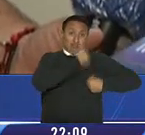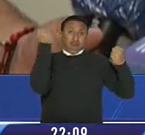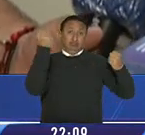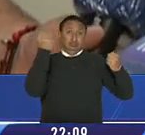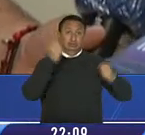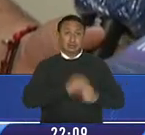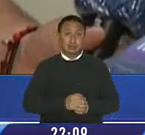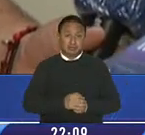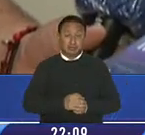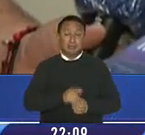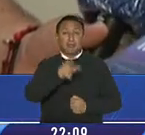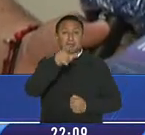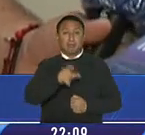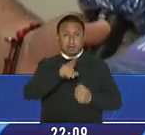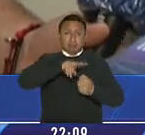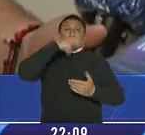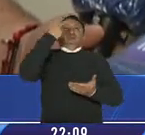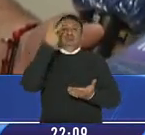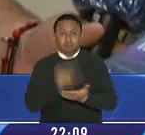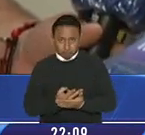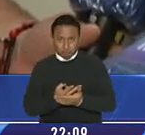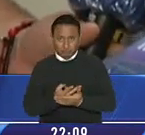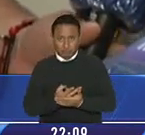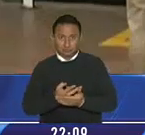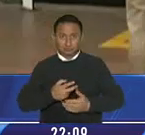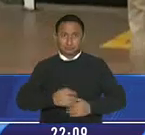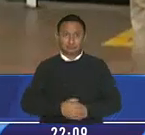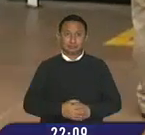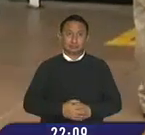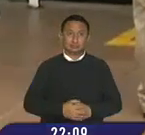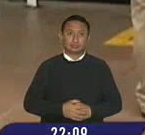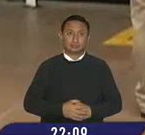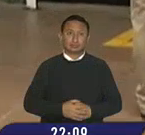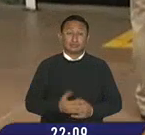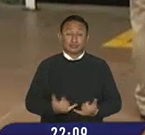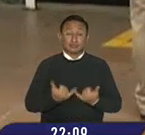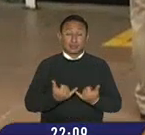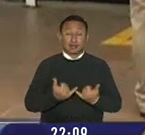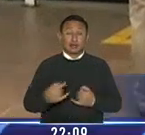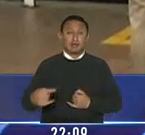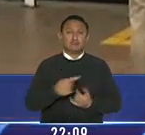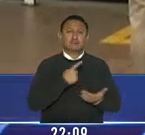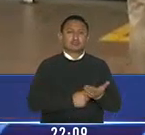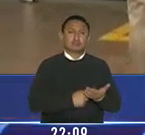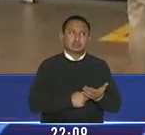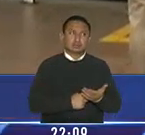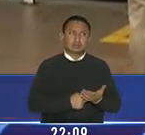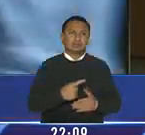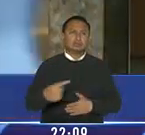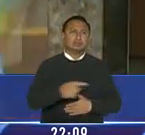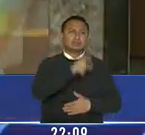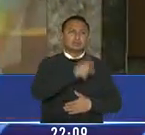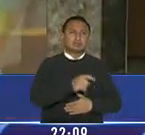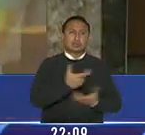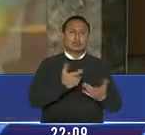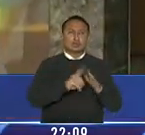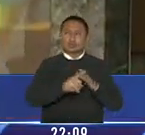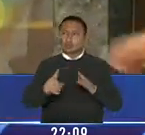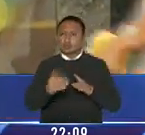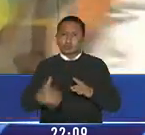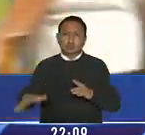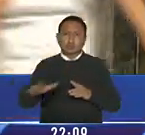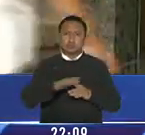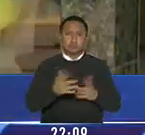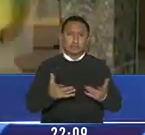y ella se cae de espaldas. Que ahora se trata de determinar la ruta que utilizaron los individuos para